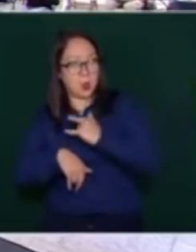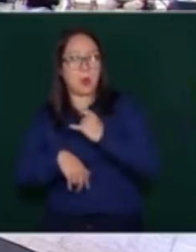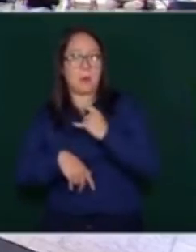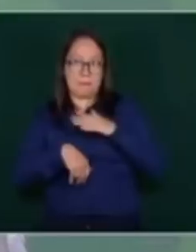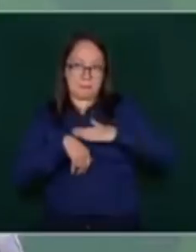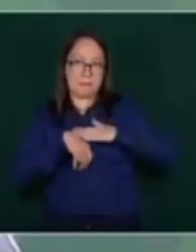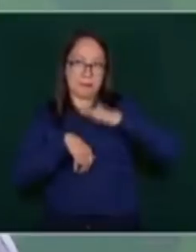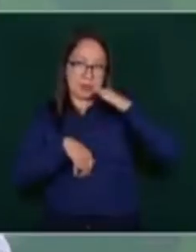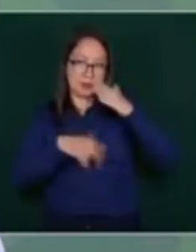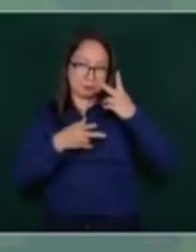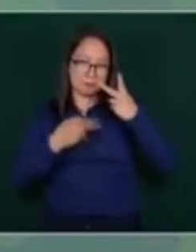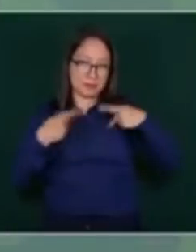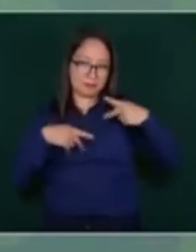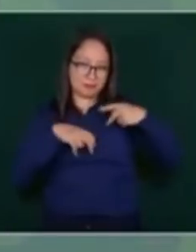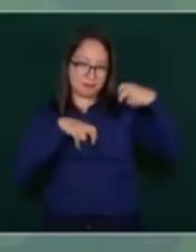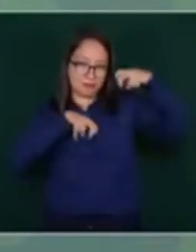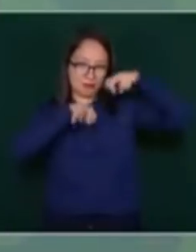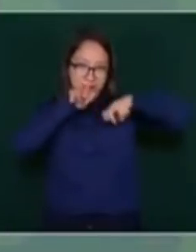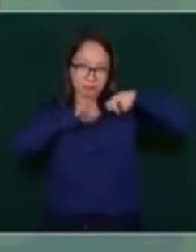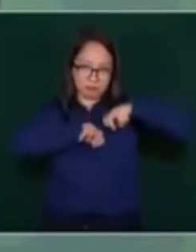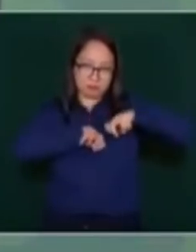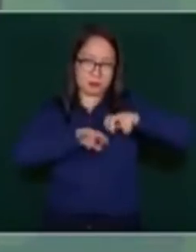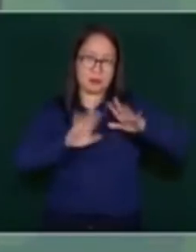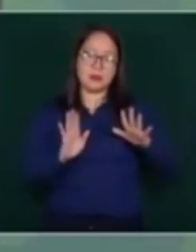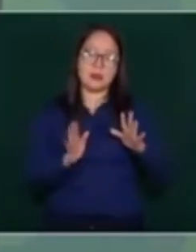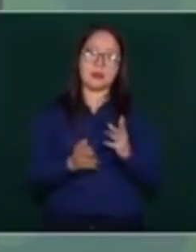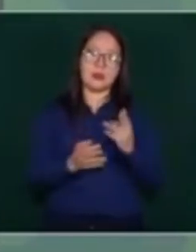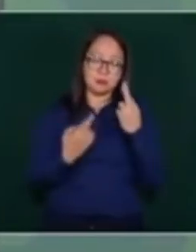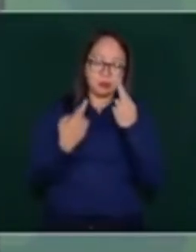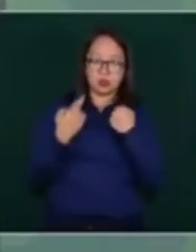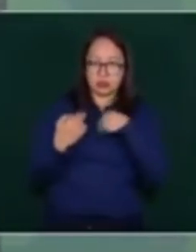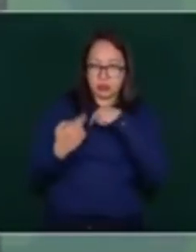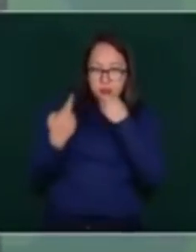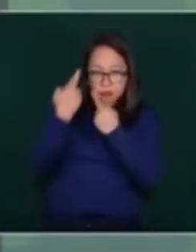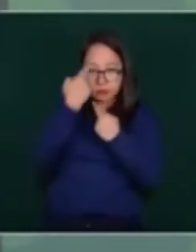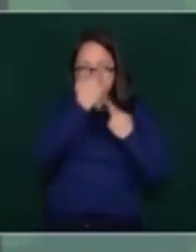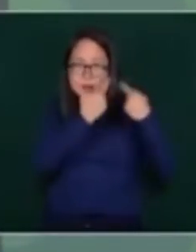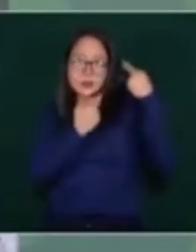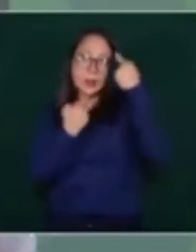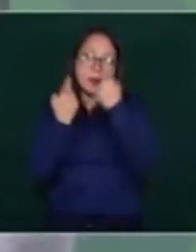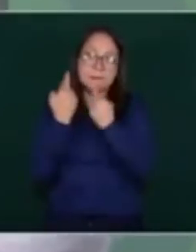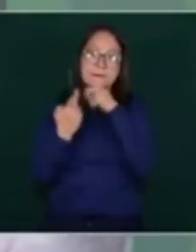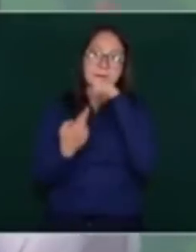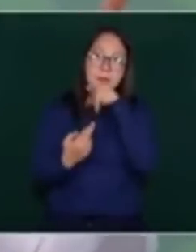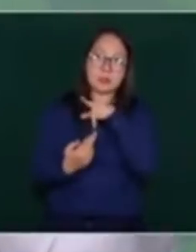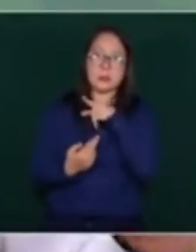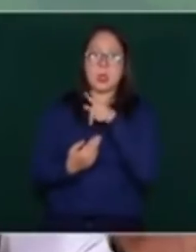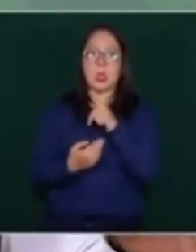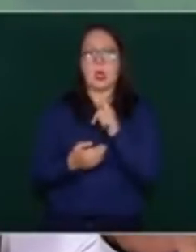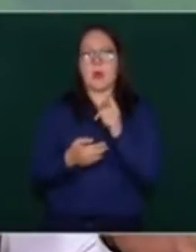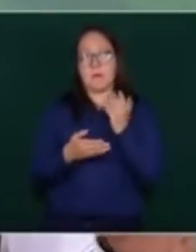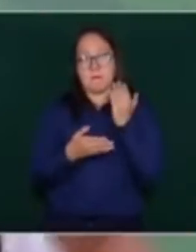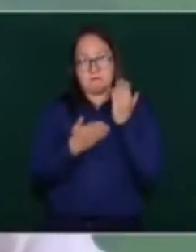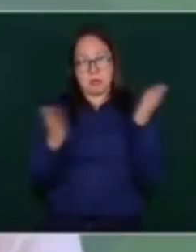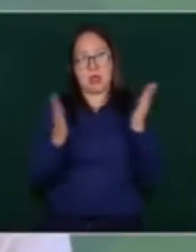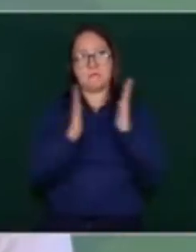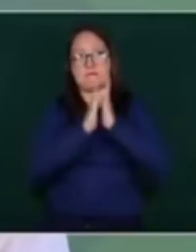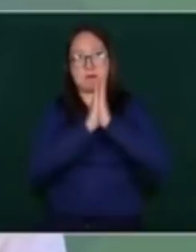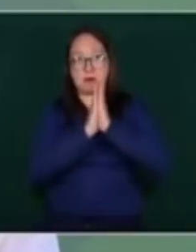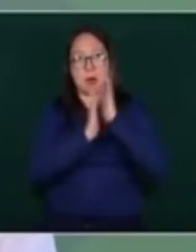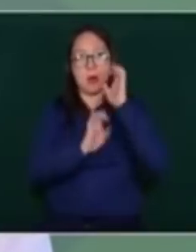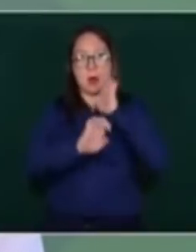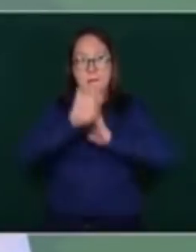pidiéndole a las aerolíneas que utilicen el aeropuerto,